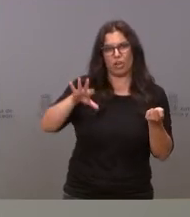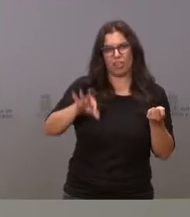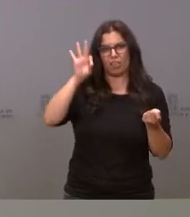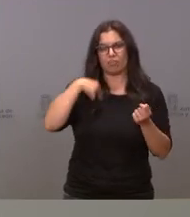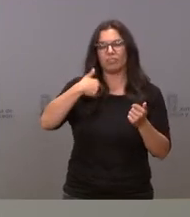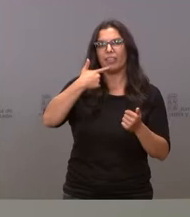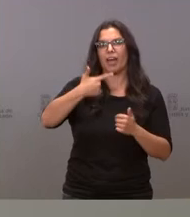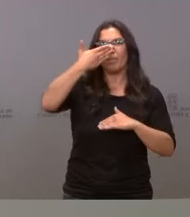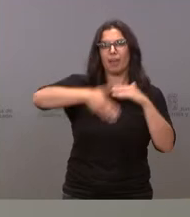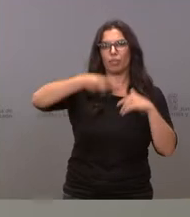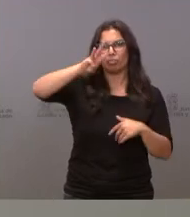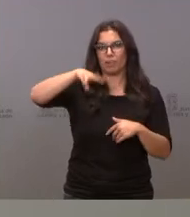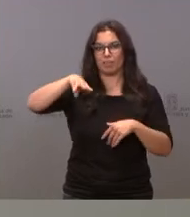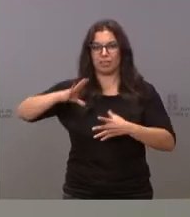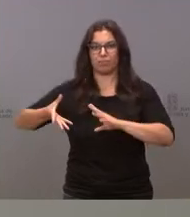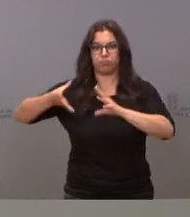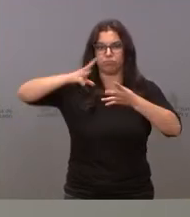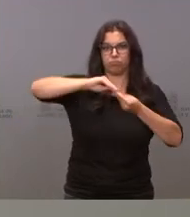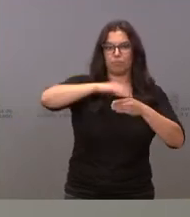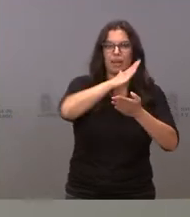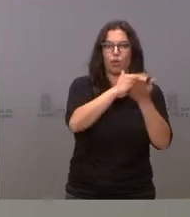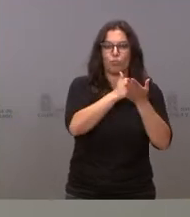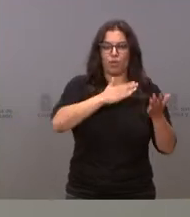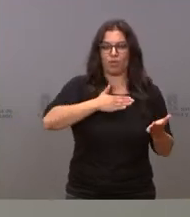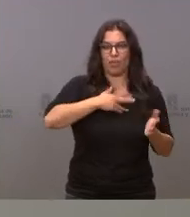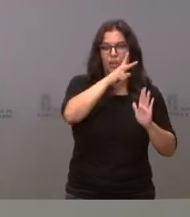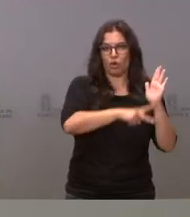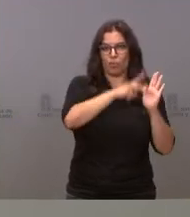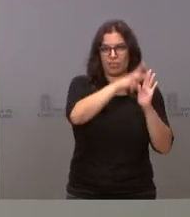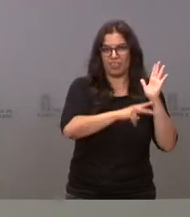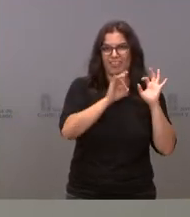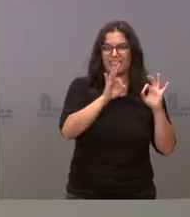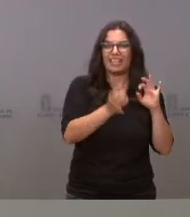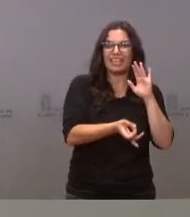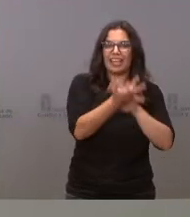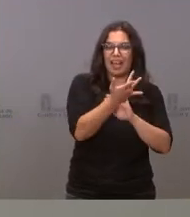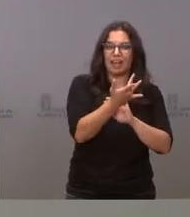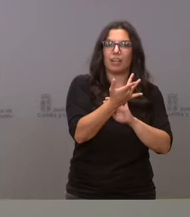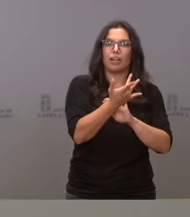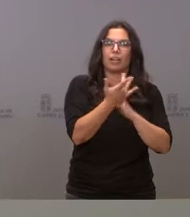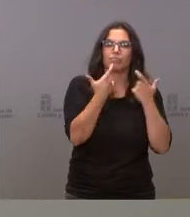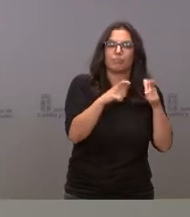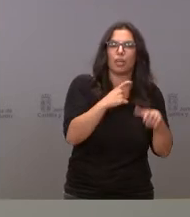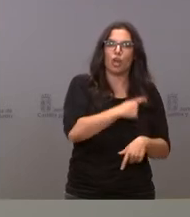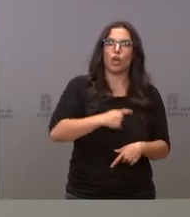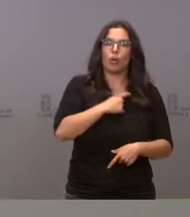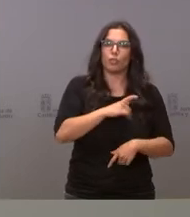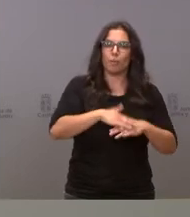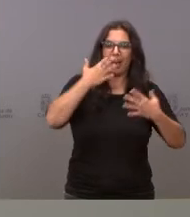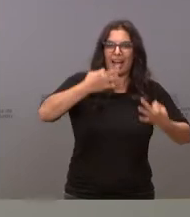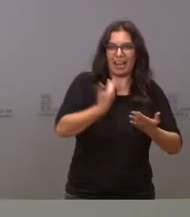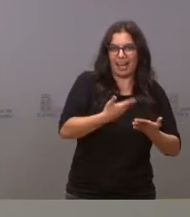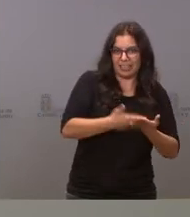meses para que las comunidades autónomas desarrollaran la normativa para crear su respectiva Comisión de Garantías y Evaluación.